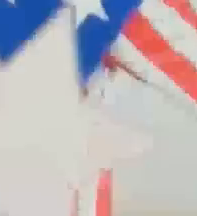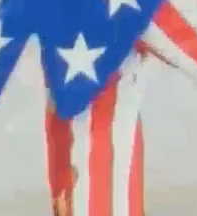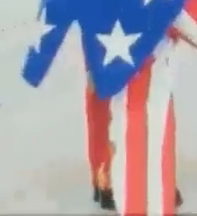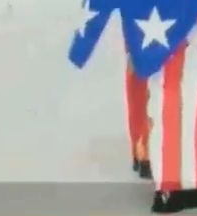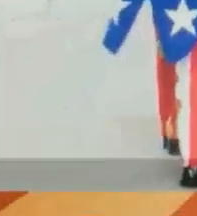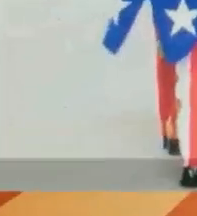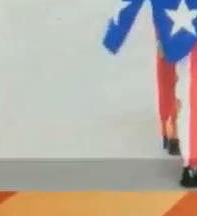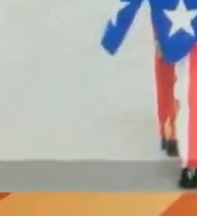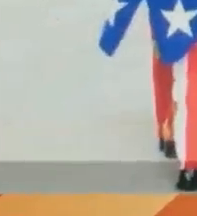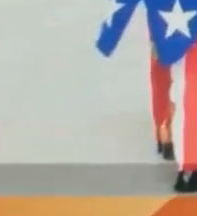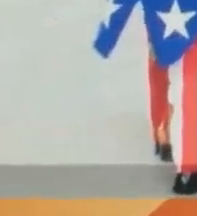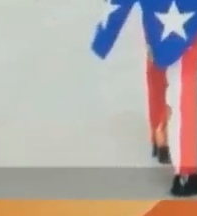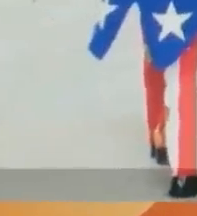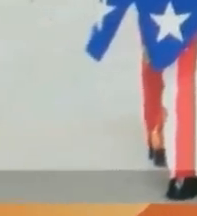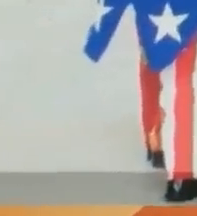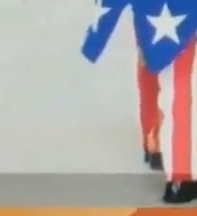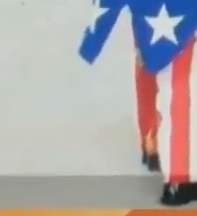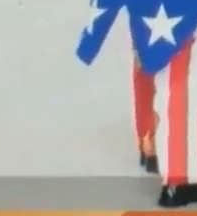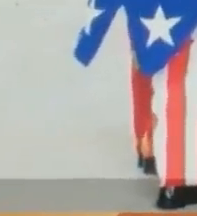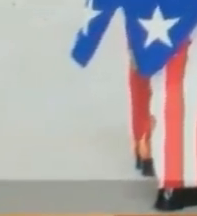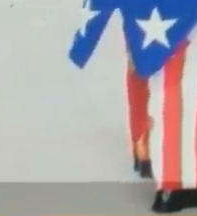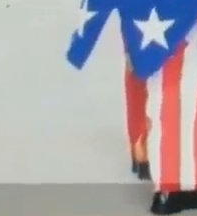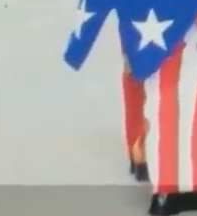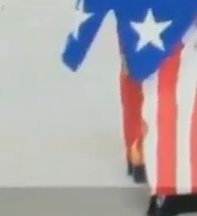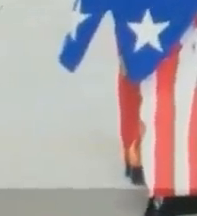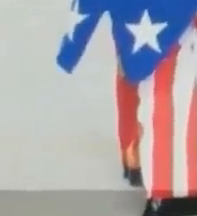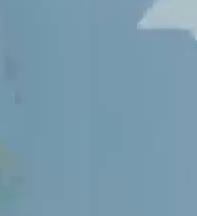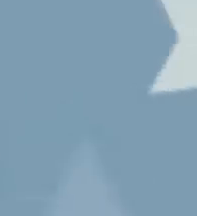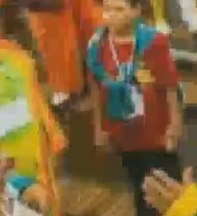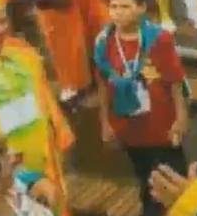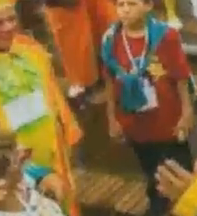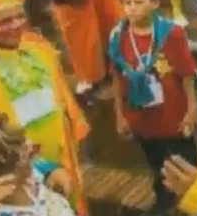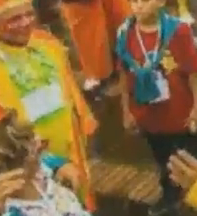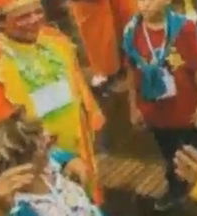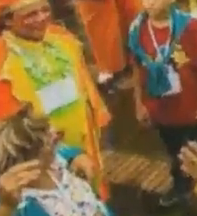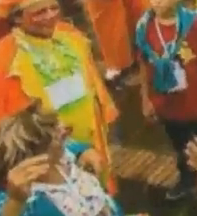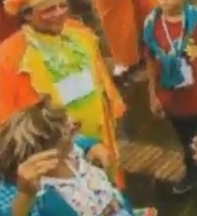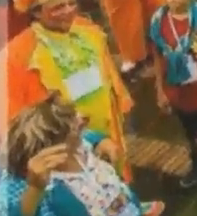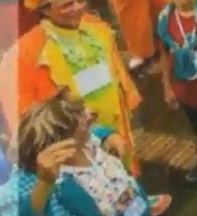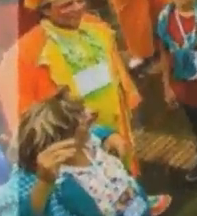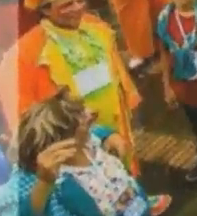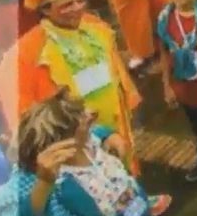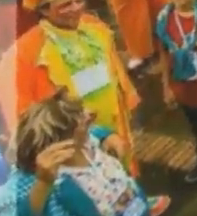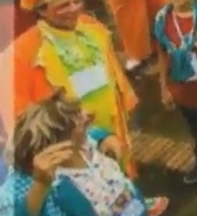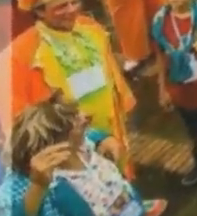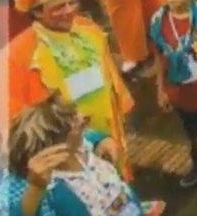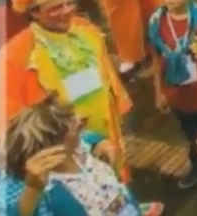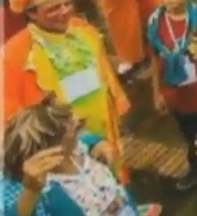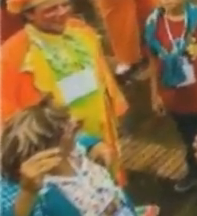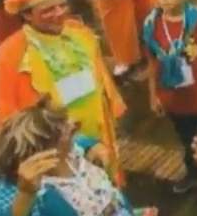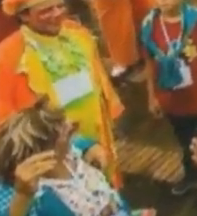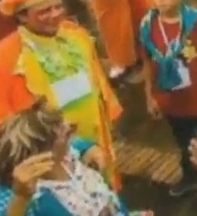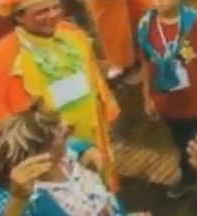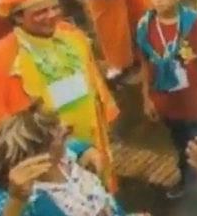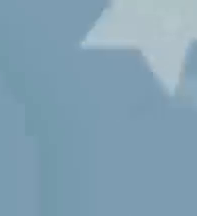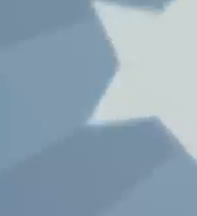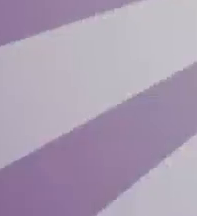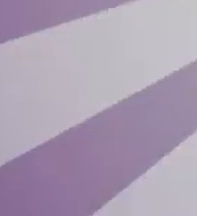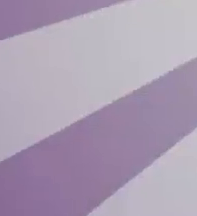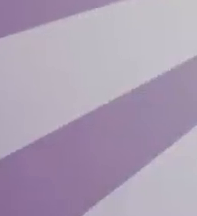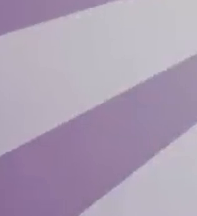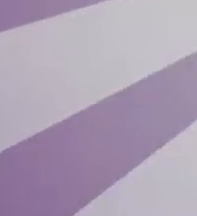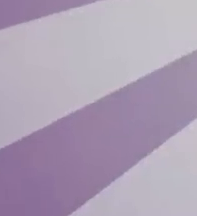en fiestas infantiles, ferias y fiestas, eventos nacionales e internacionales. Minutico